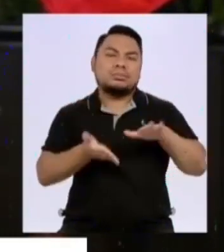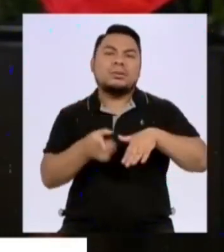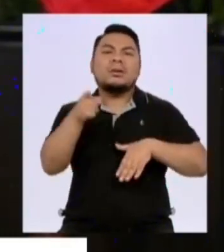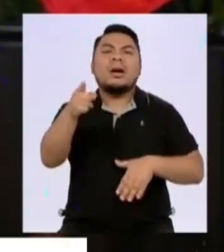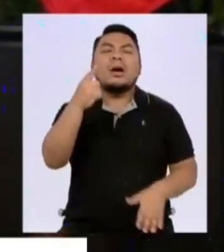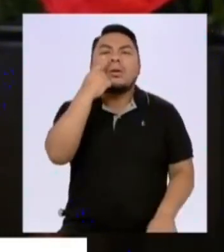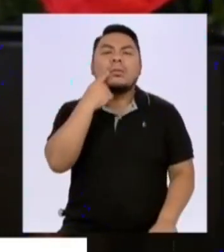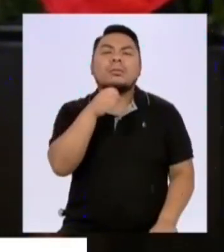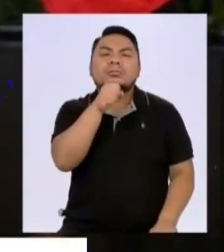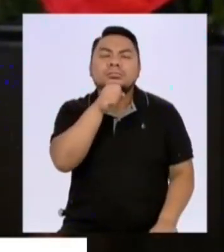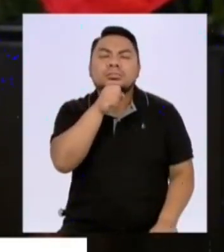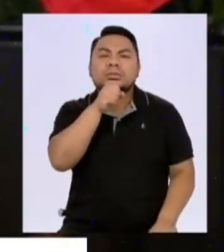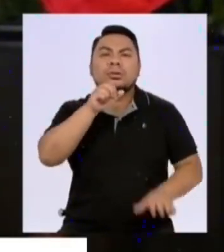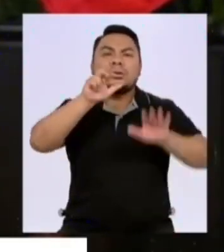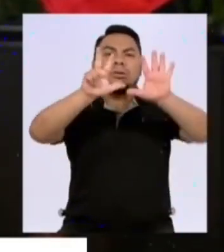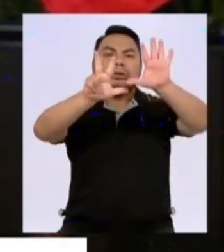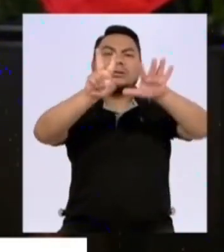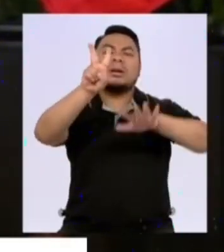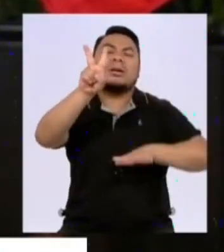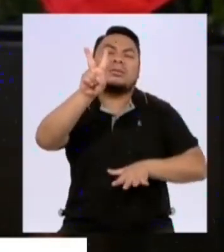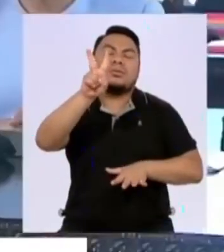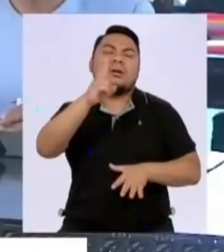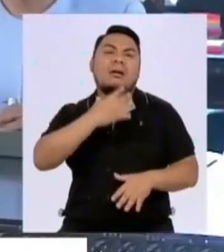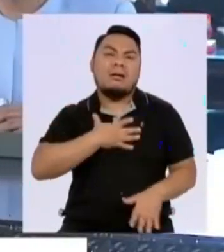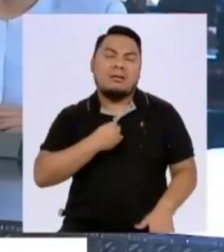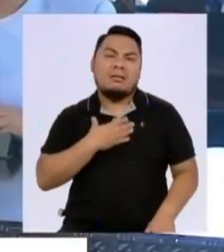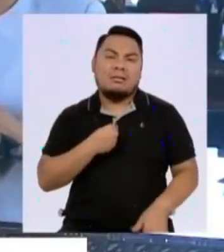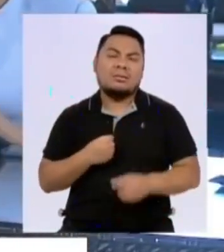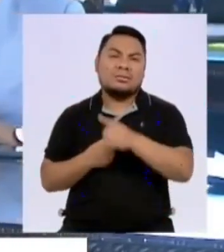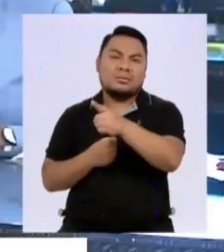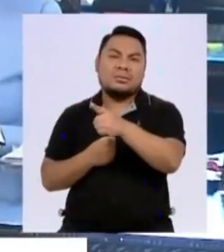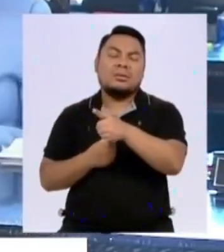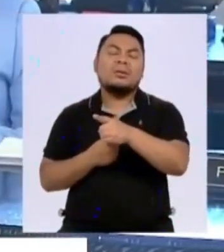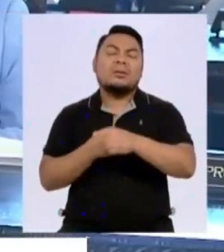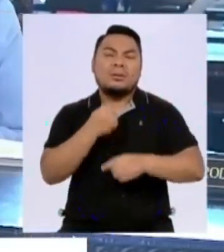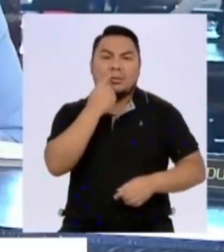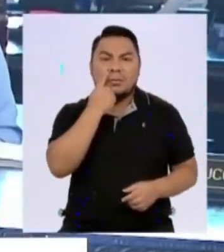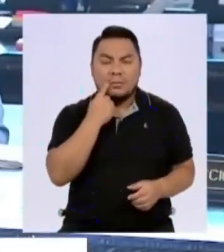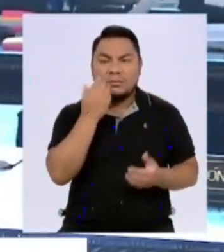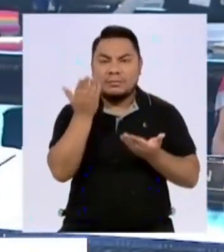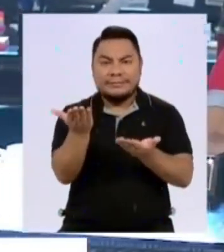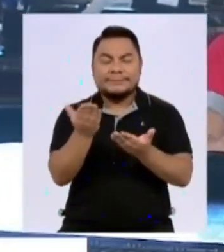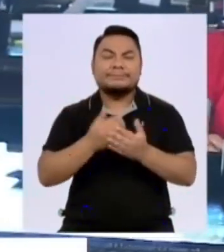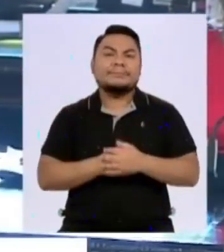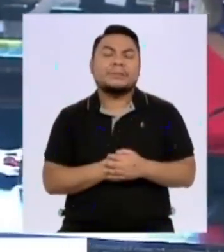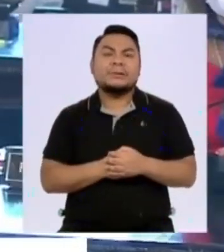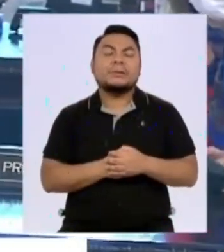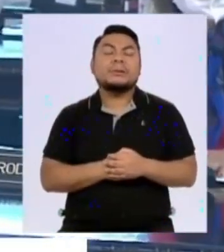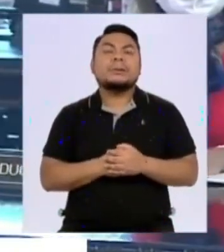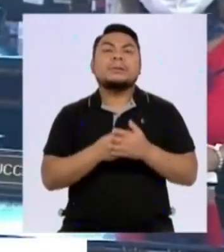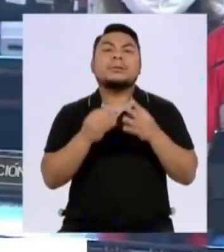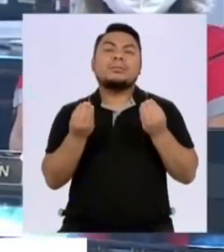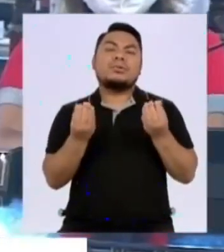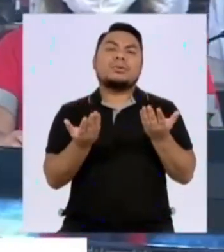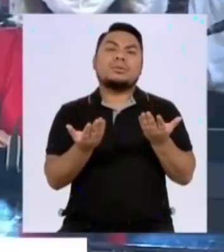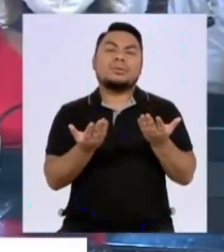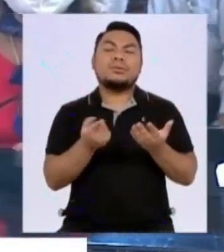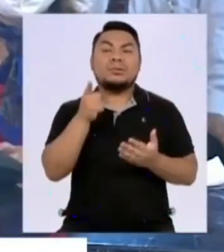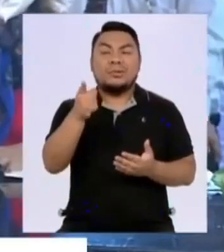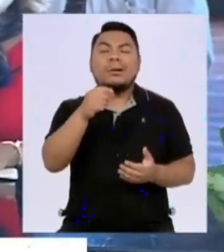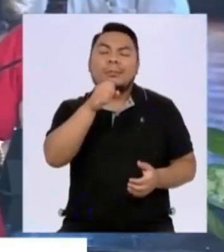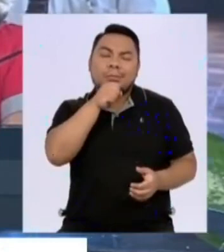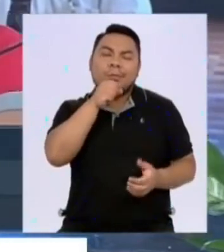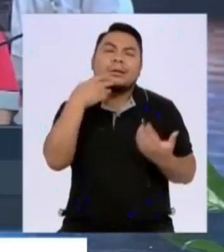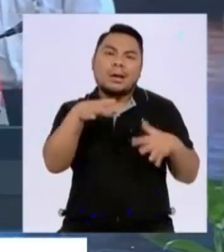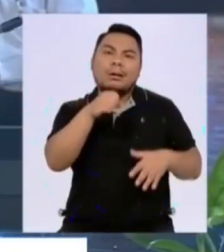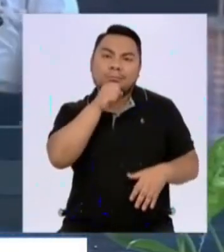de 82 años de edad, de sexo masculino, por su propia edad